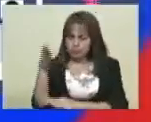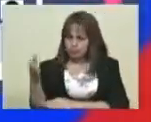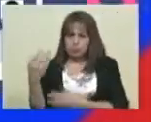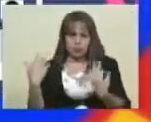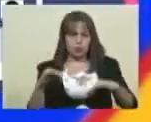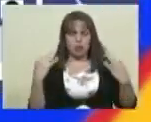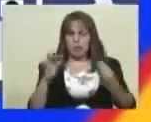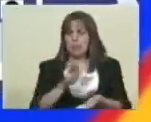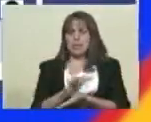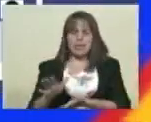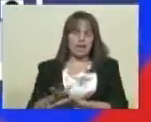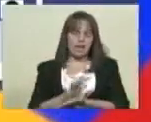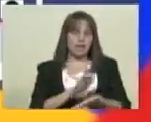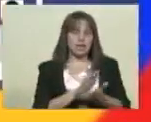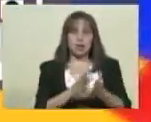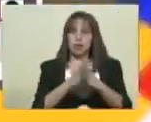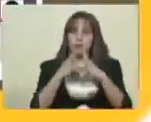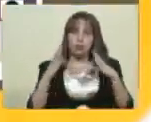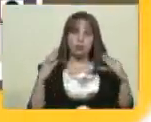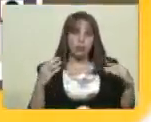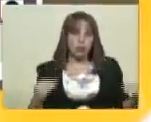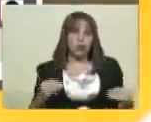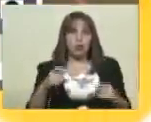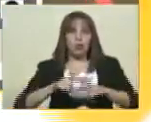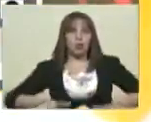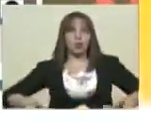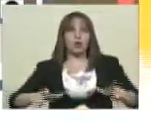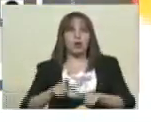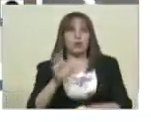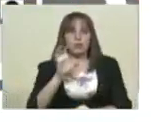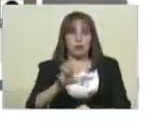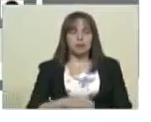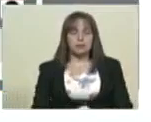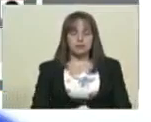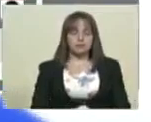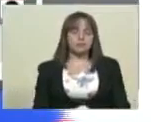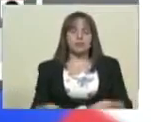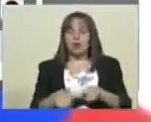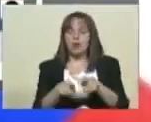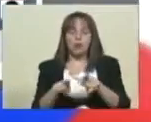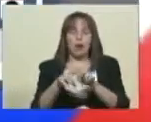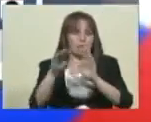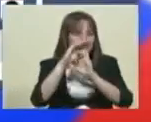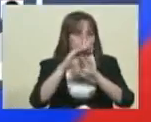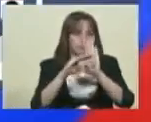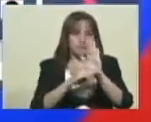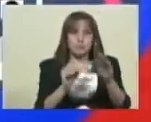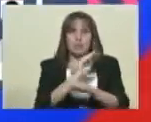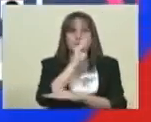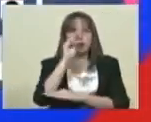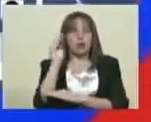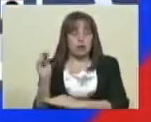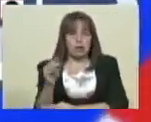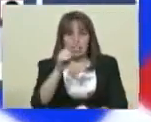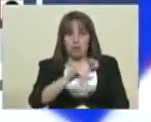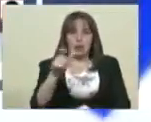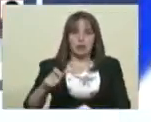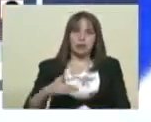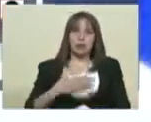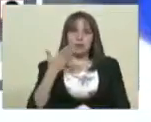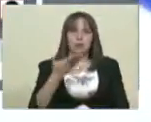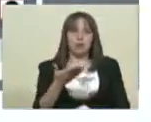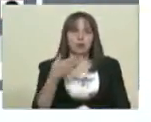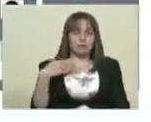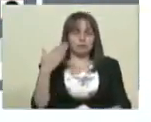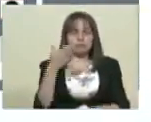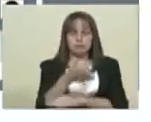tranquilidad también como el resto del país. Como te digo, medidas de protección. Estamos esperando que la gente pueda ir a su centro